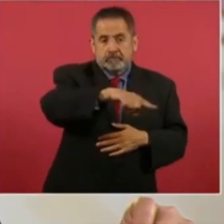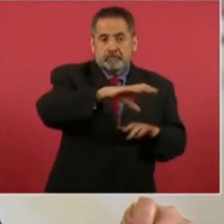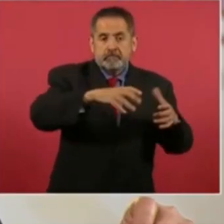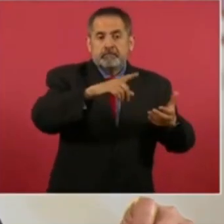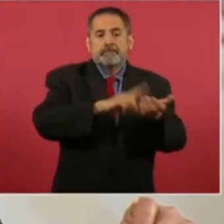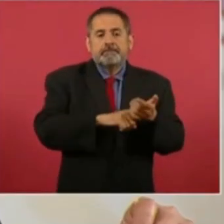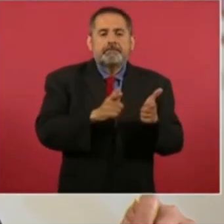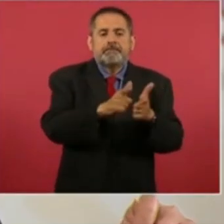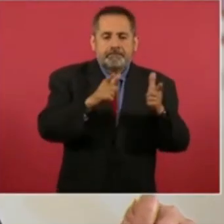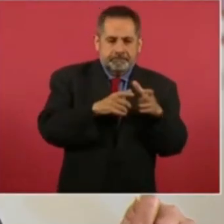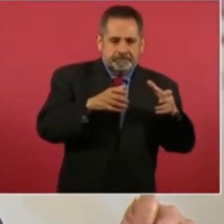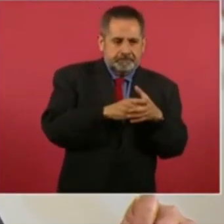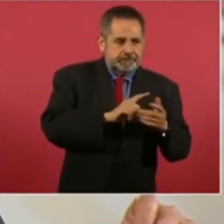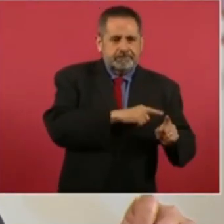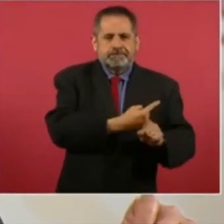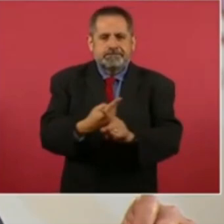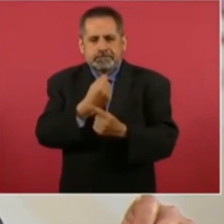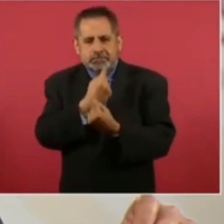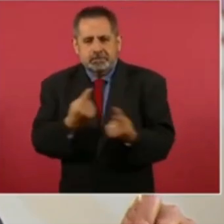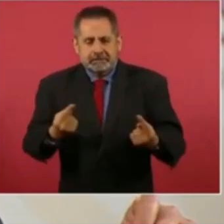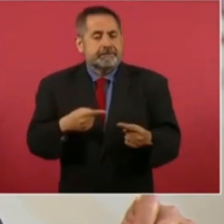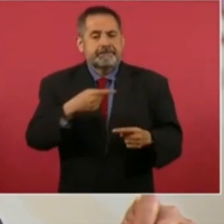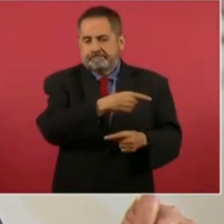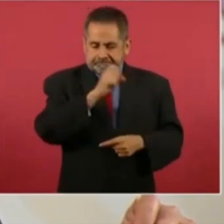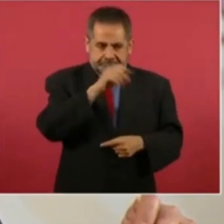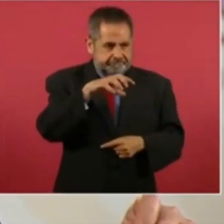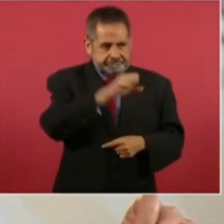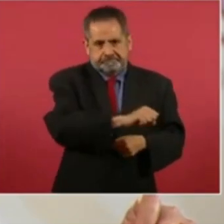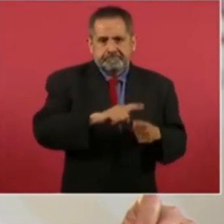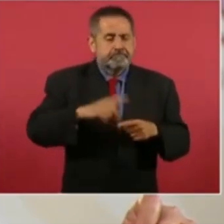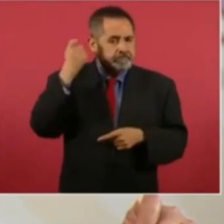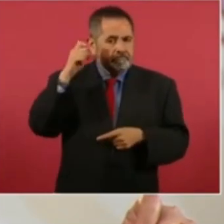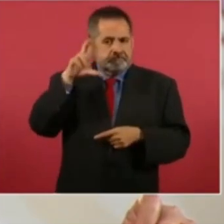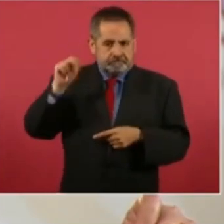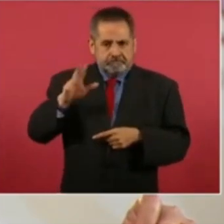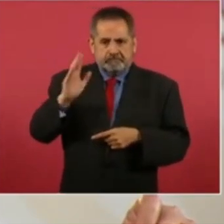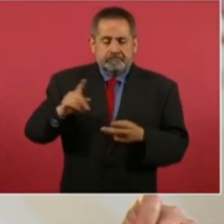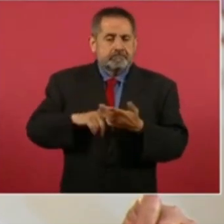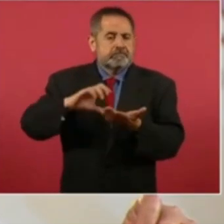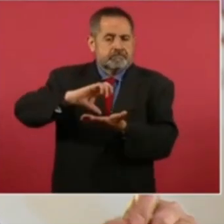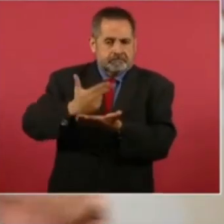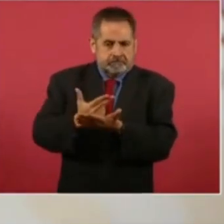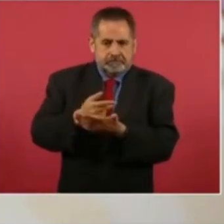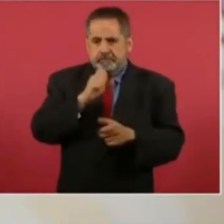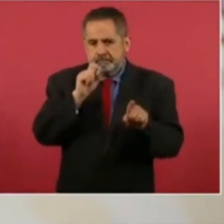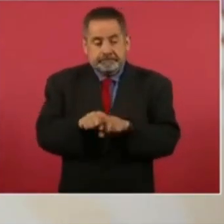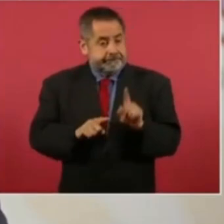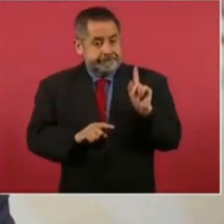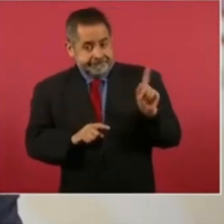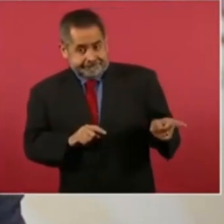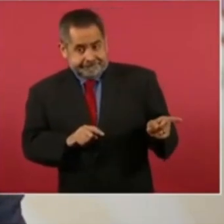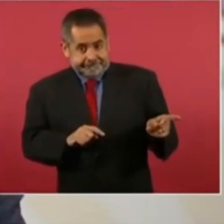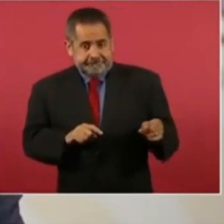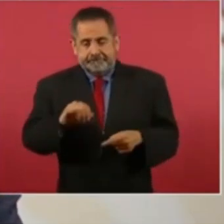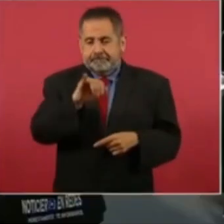secta de explotación sexual infantil esto también fue en Quintana Roo fue en Chetumal a este sujeto